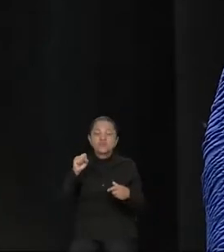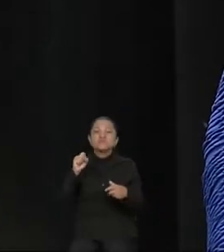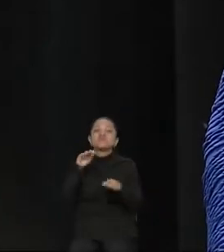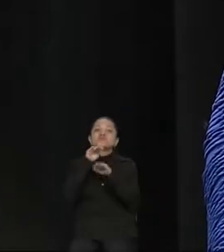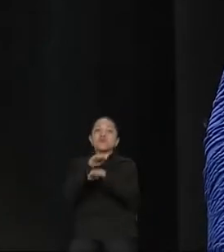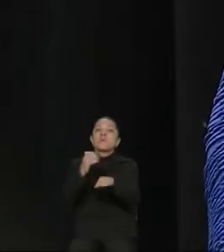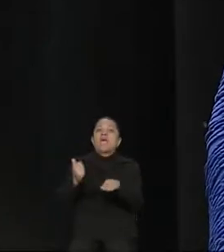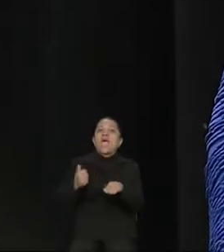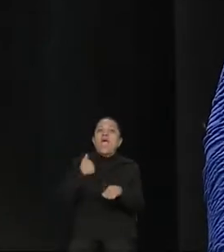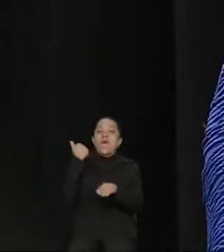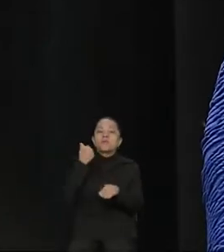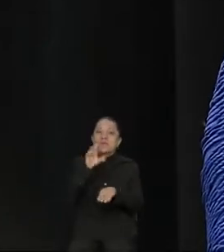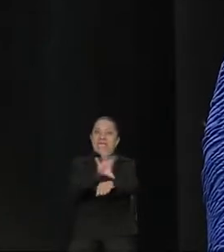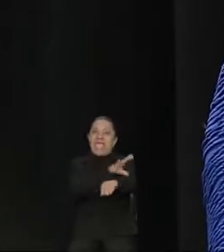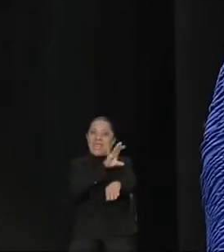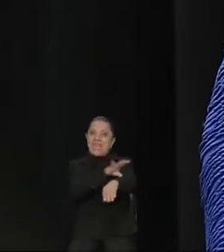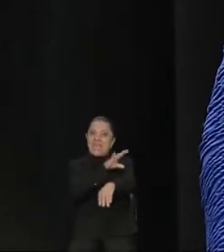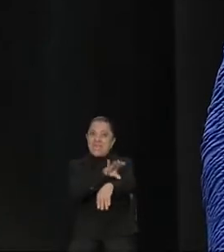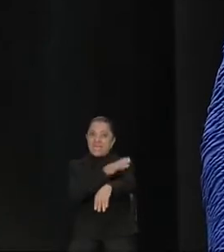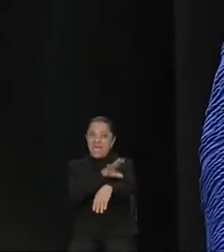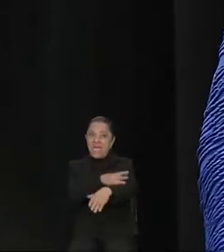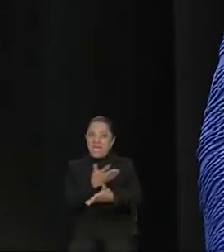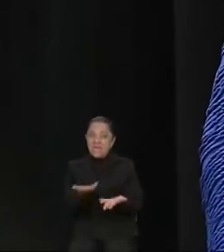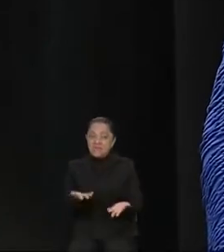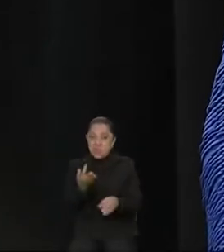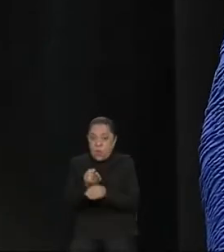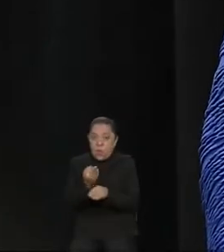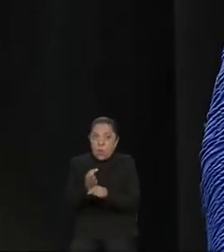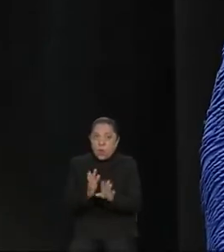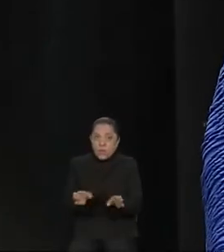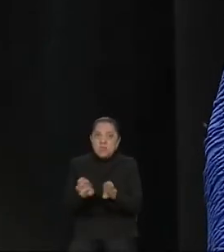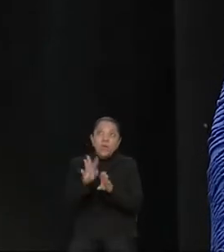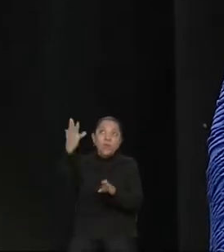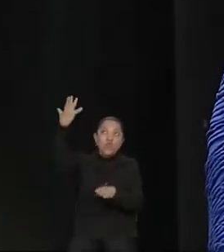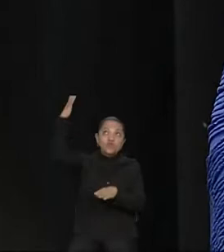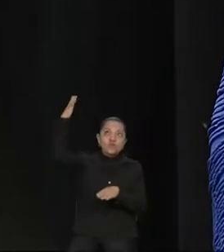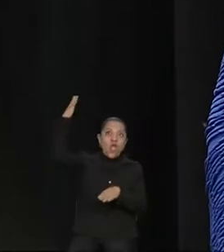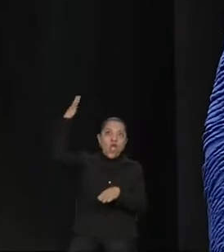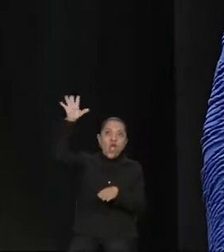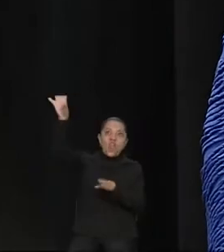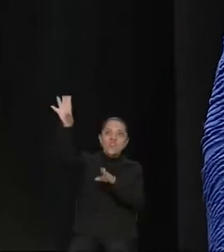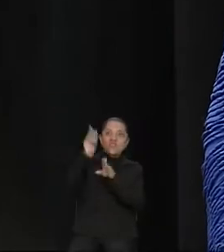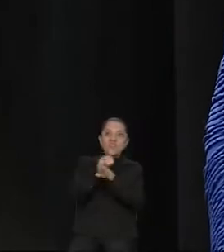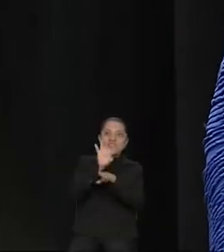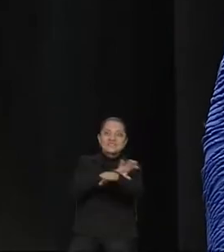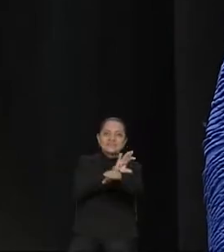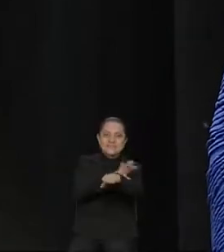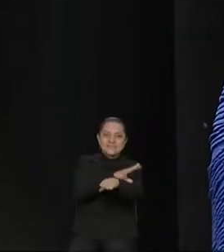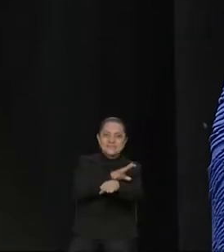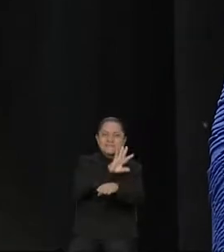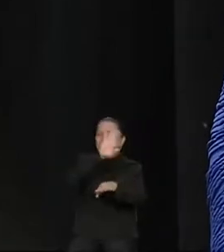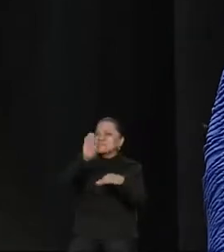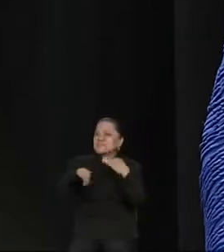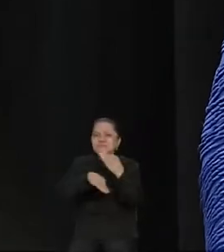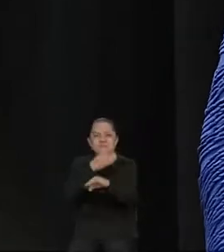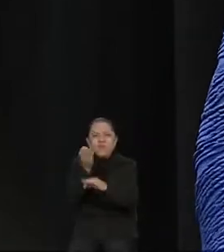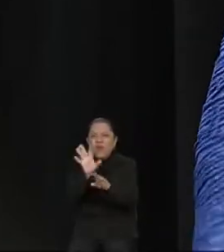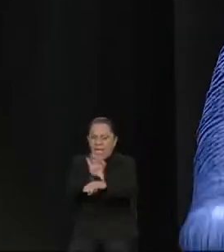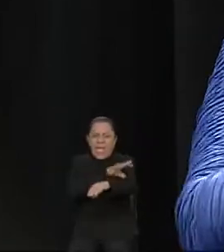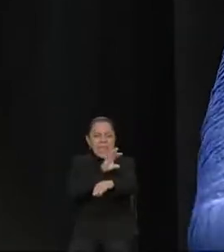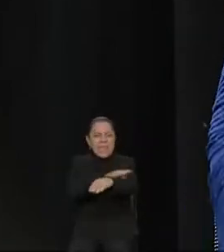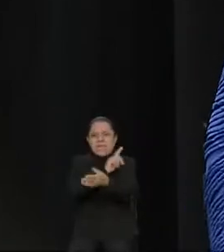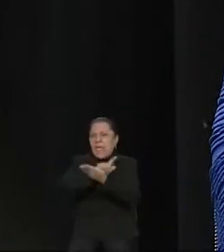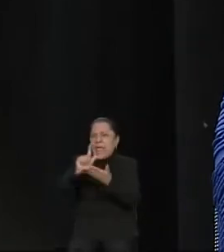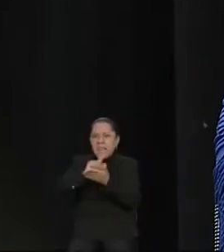energías en este momento, como solares y de cualquier otro tipo de energías limpias que